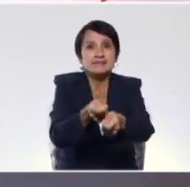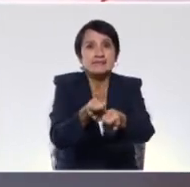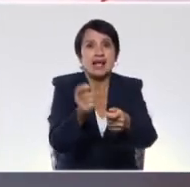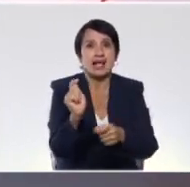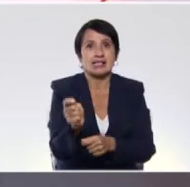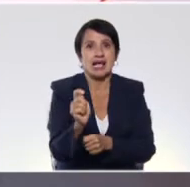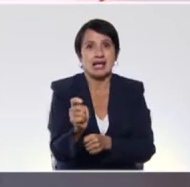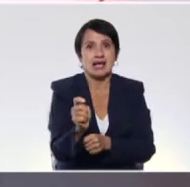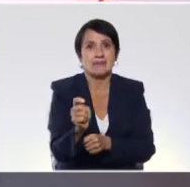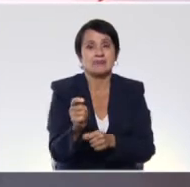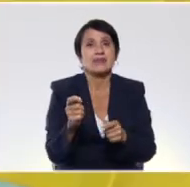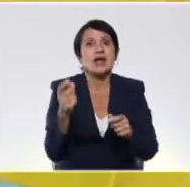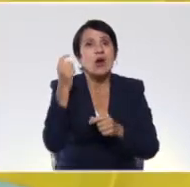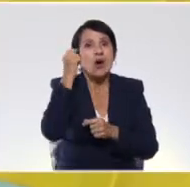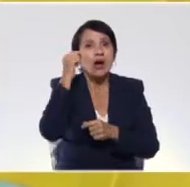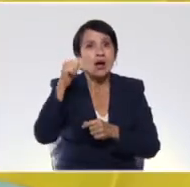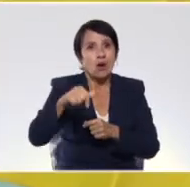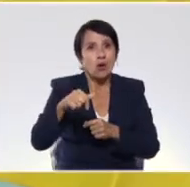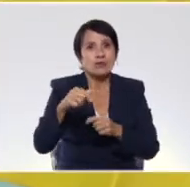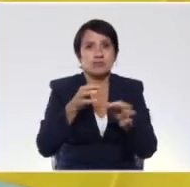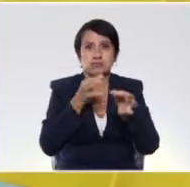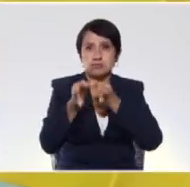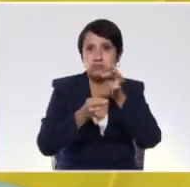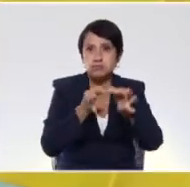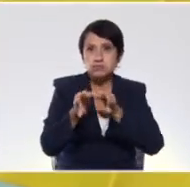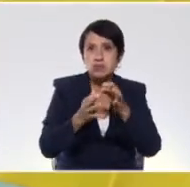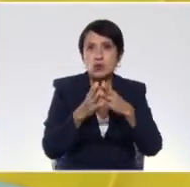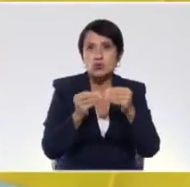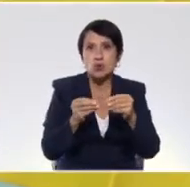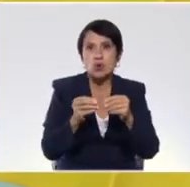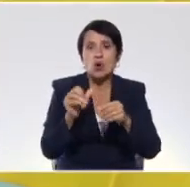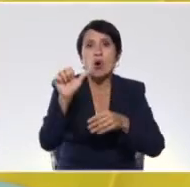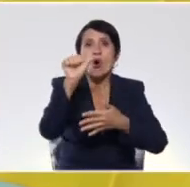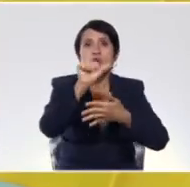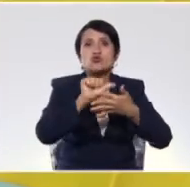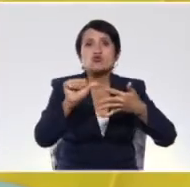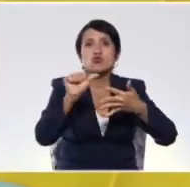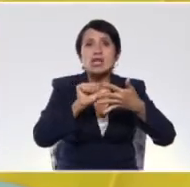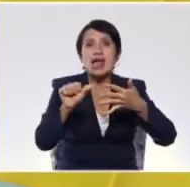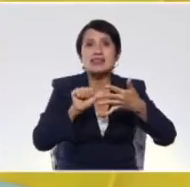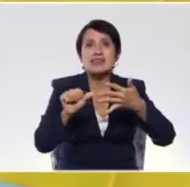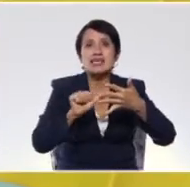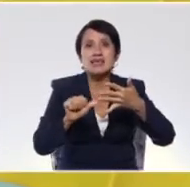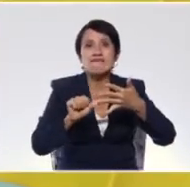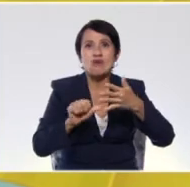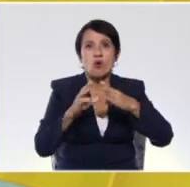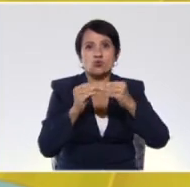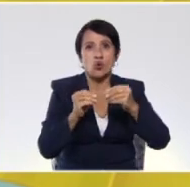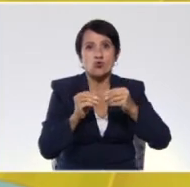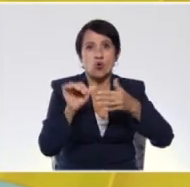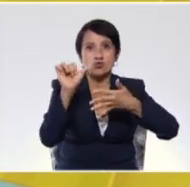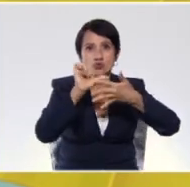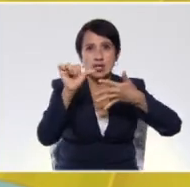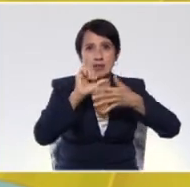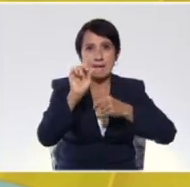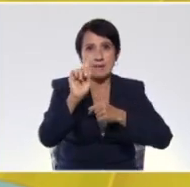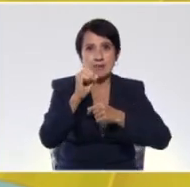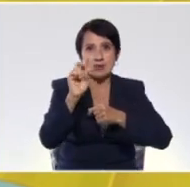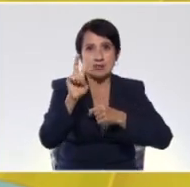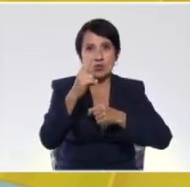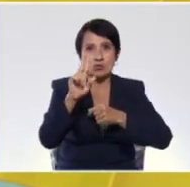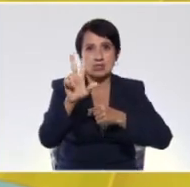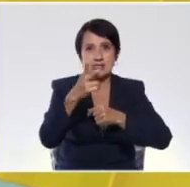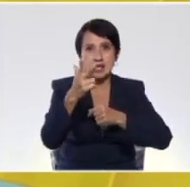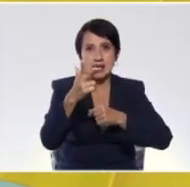a todos ellos. En el día de hoy Edison vamos a conversar lo que son los sustantivos para nuestros niños de primero, segundo y tercer grado. Los